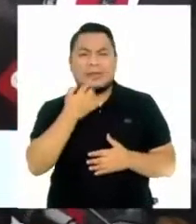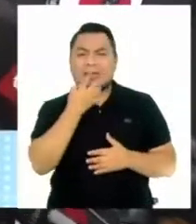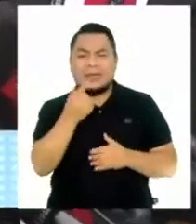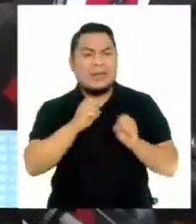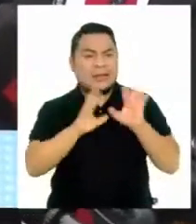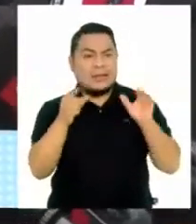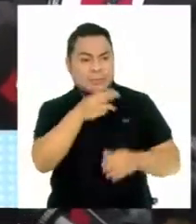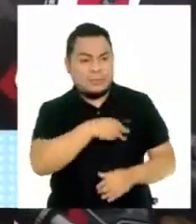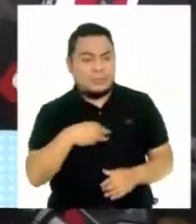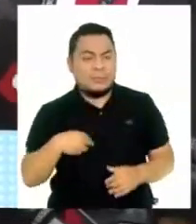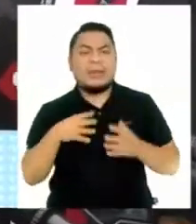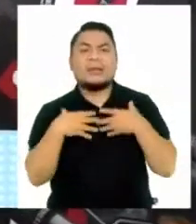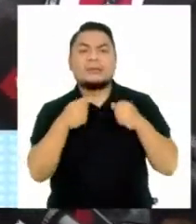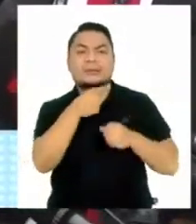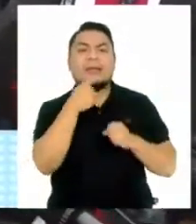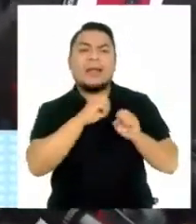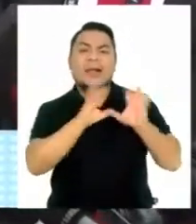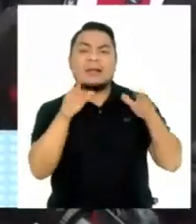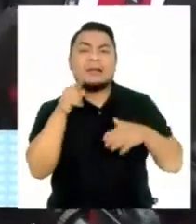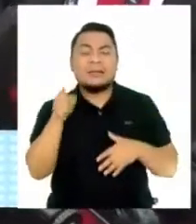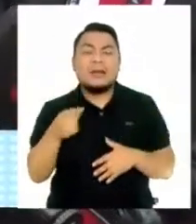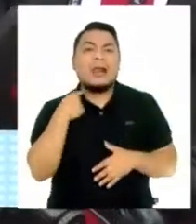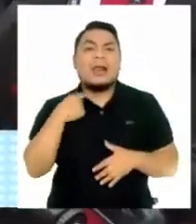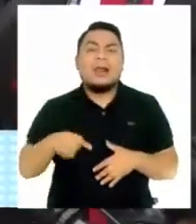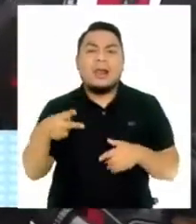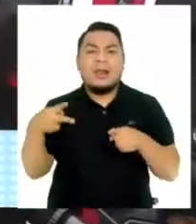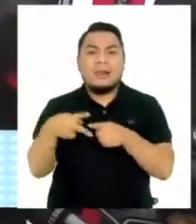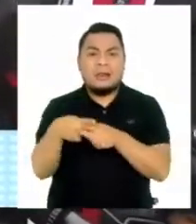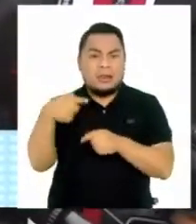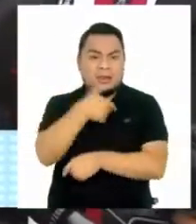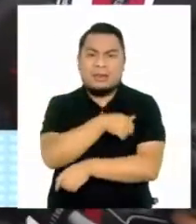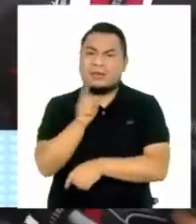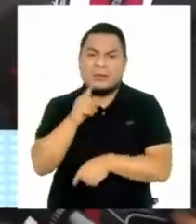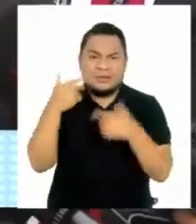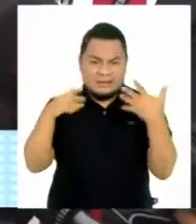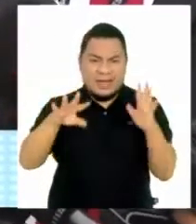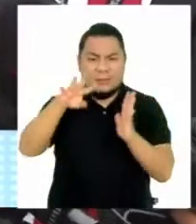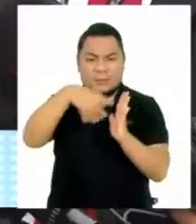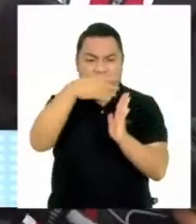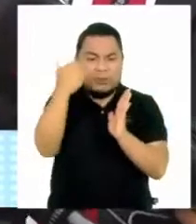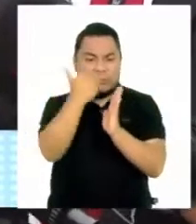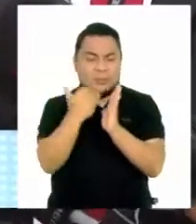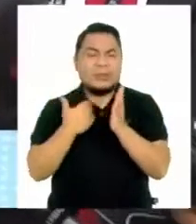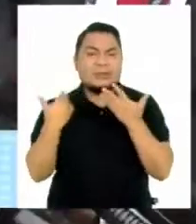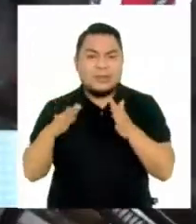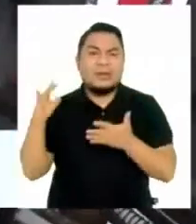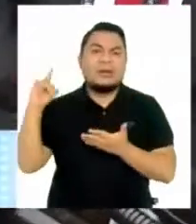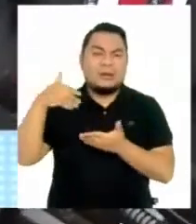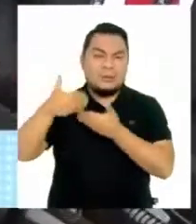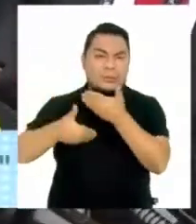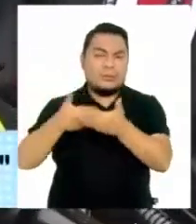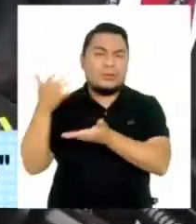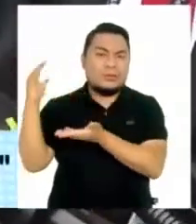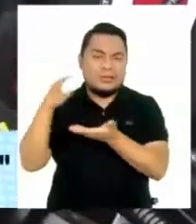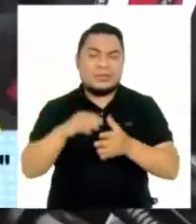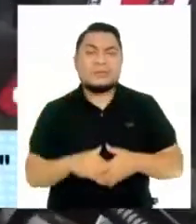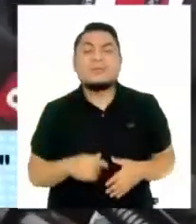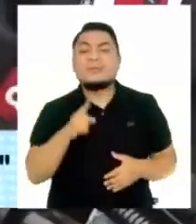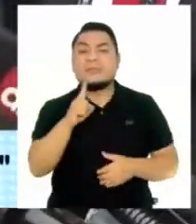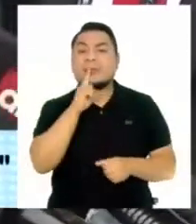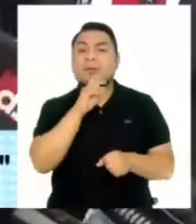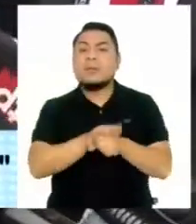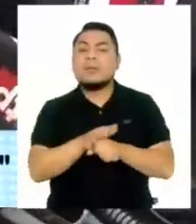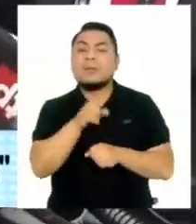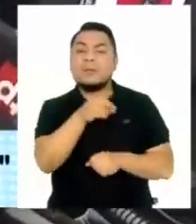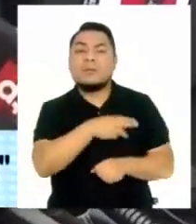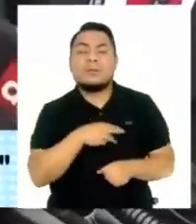de Salud ha sido claro, que no afecta absolutamente nada porque eso ya está programado y eso ya se va a restablecer. Una cosa es las promesas del